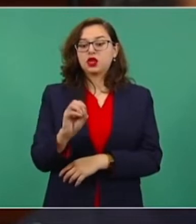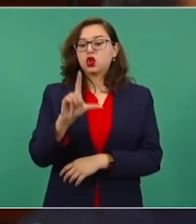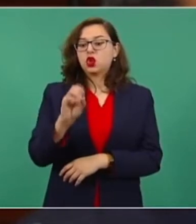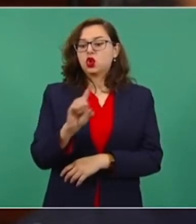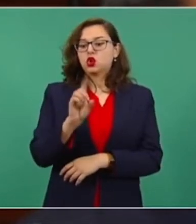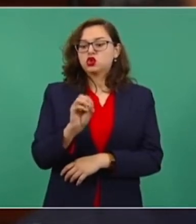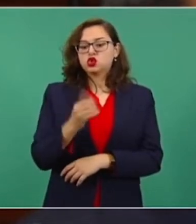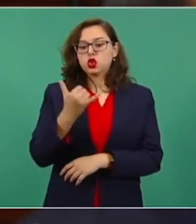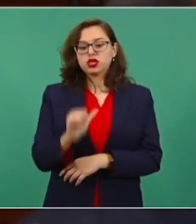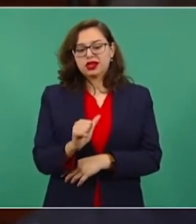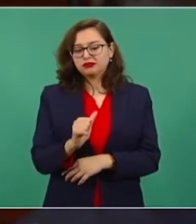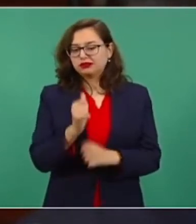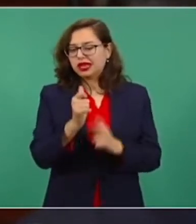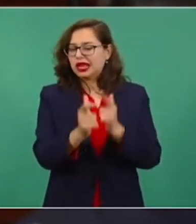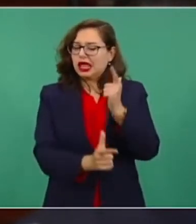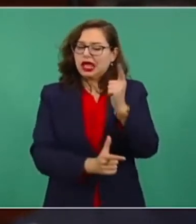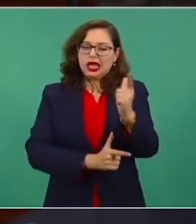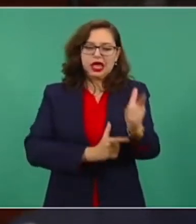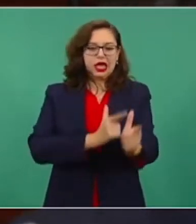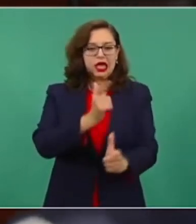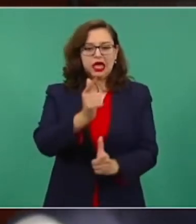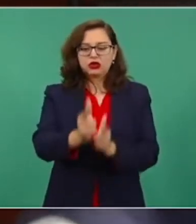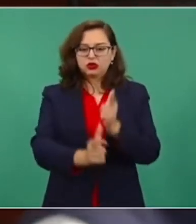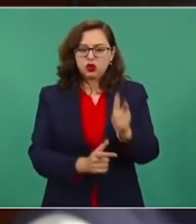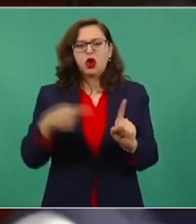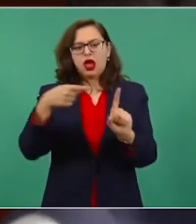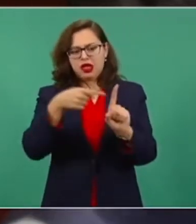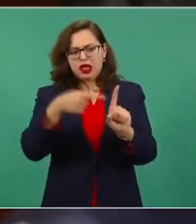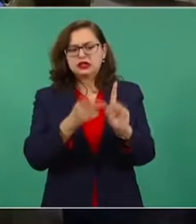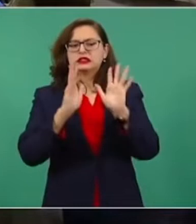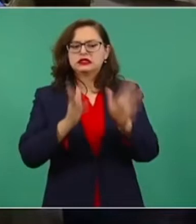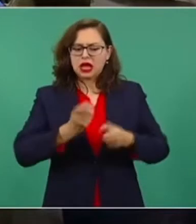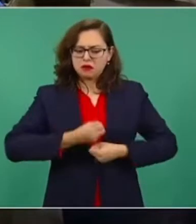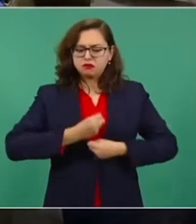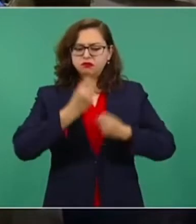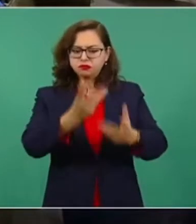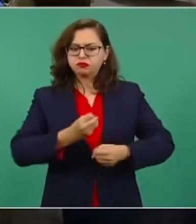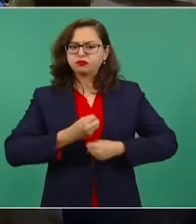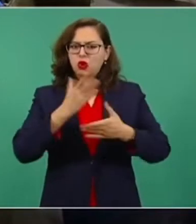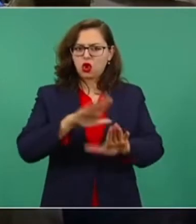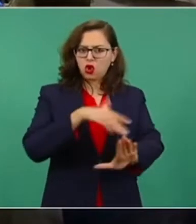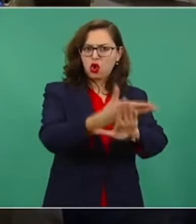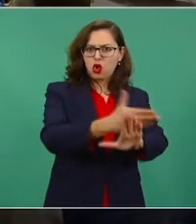que bueno, ha señalado a diversos exfuncionarios, sin embargo, no ha habido resultado de nada.